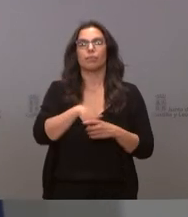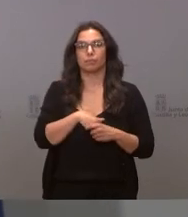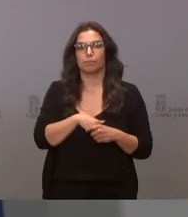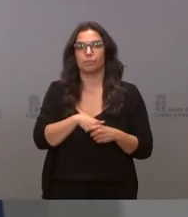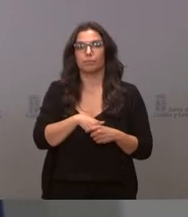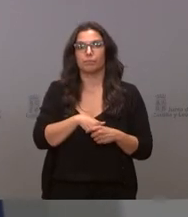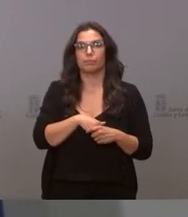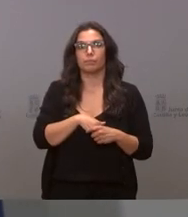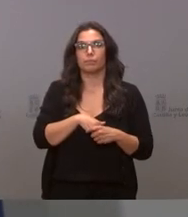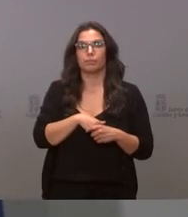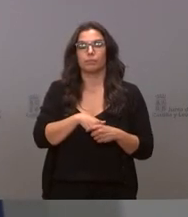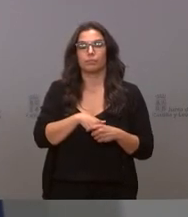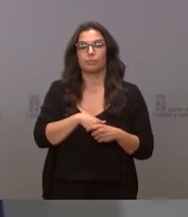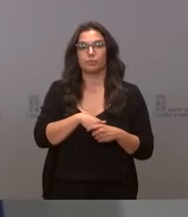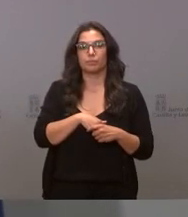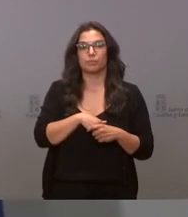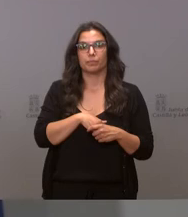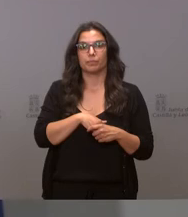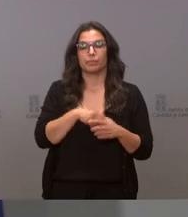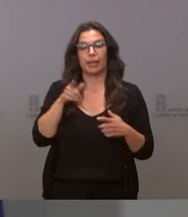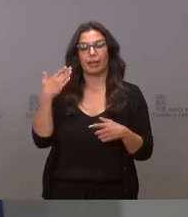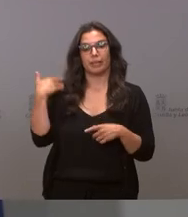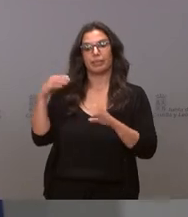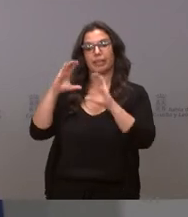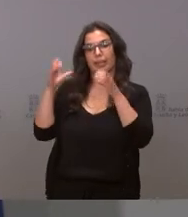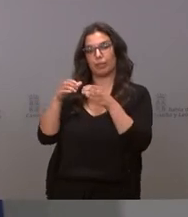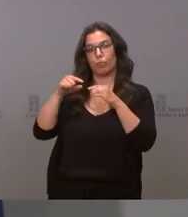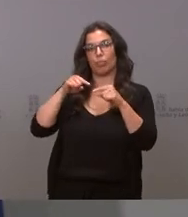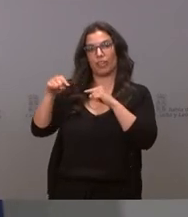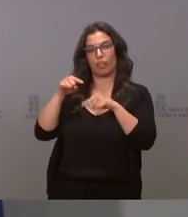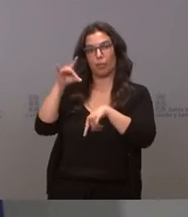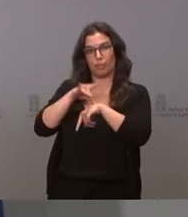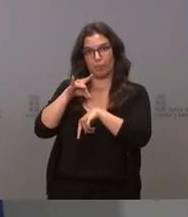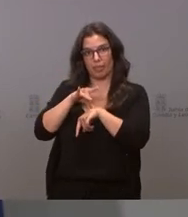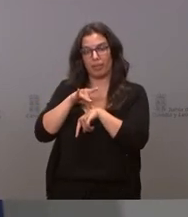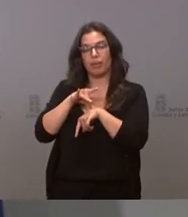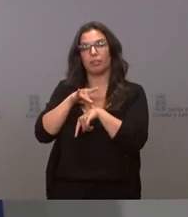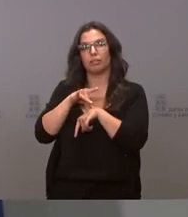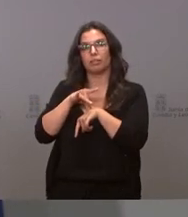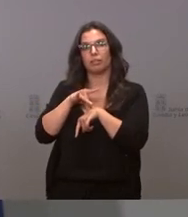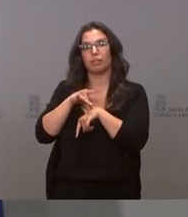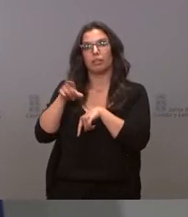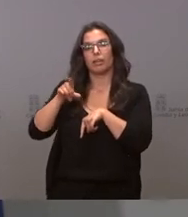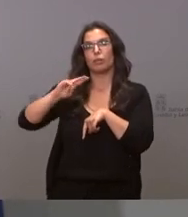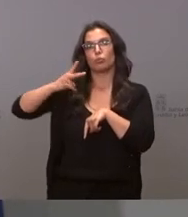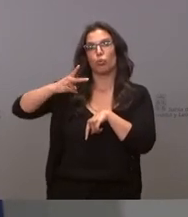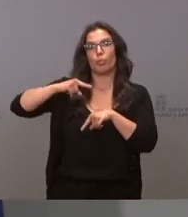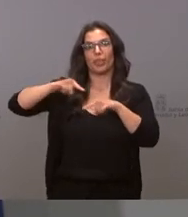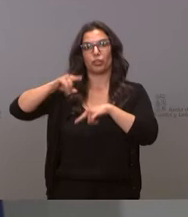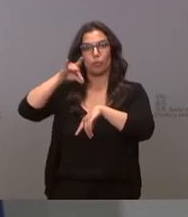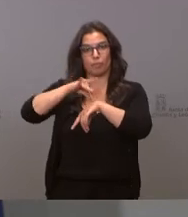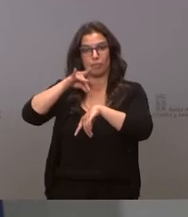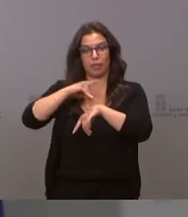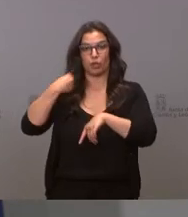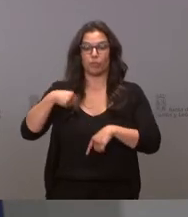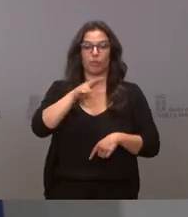con el que no contó estaba en el equipo de la dirección médica y fue era el subdirector médico y fue el propio José